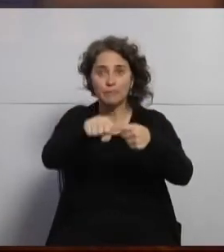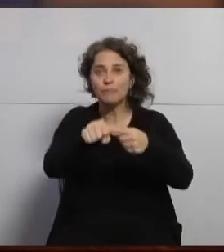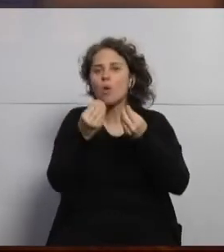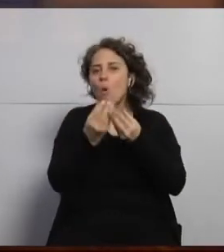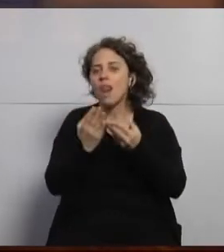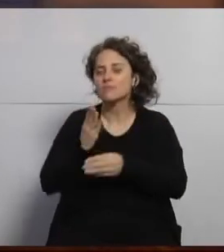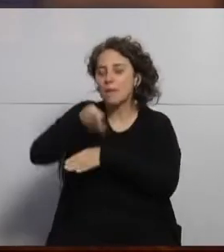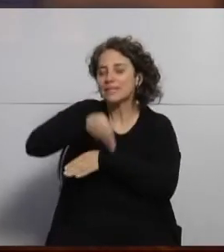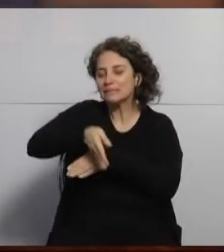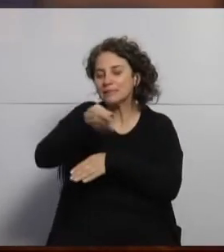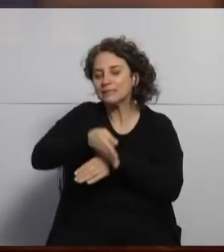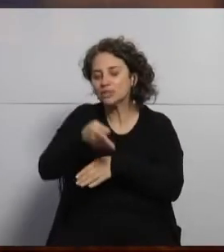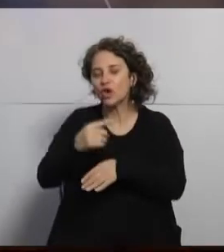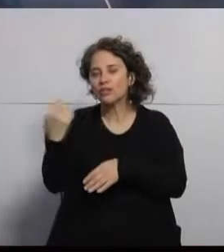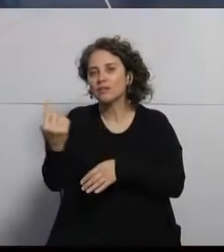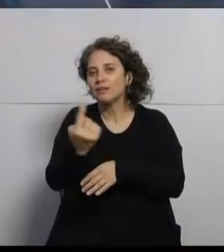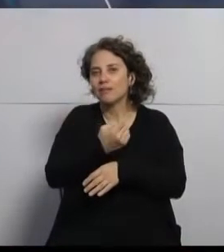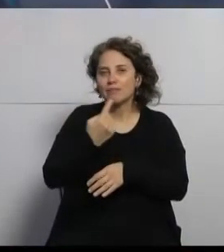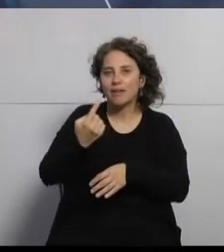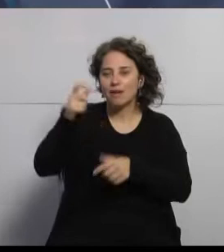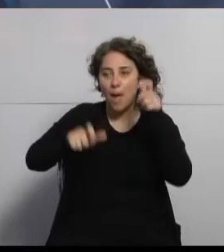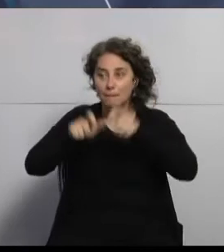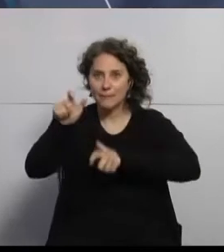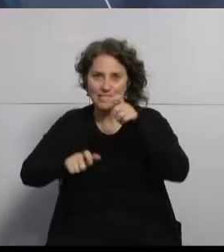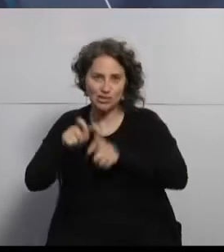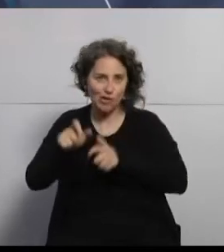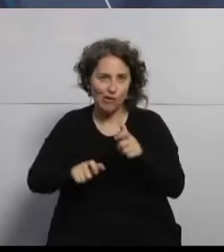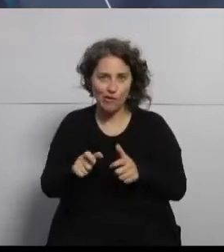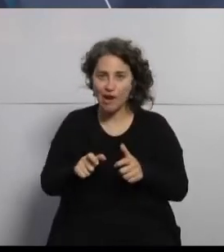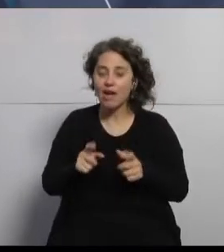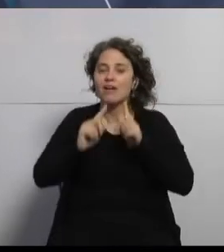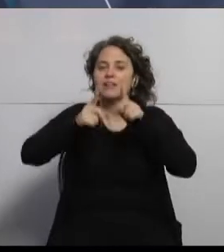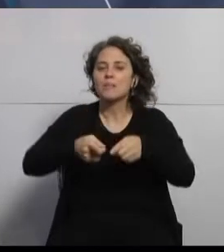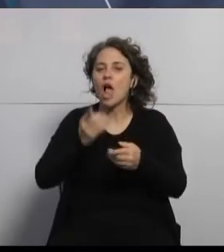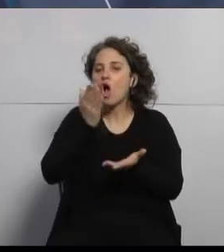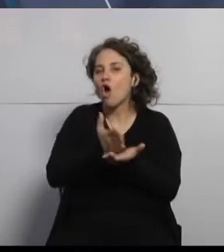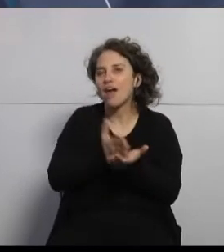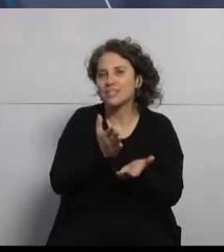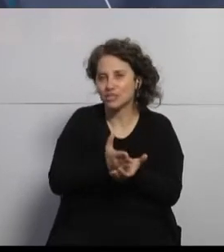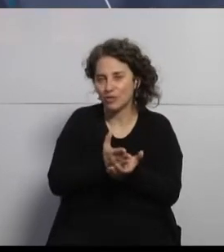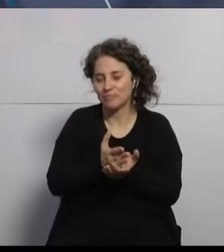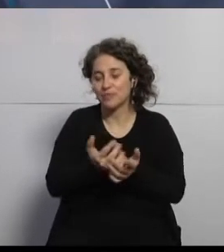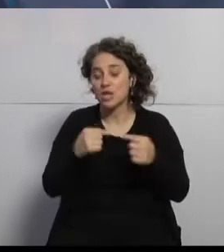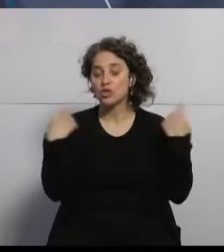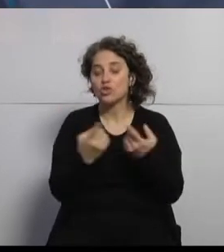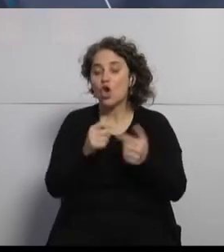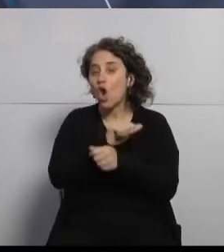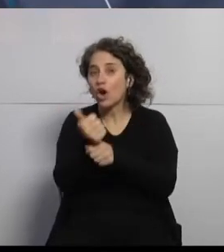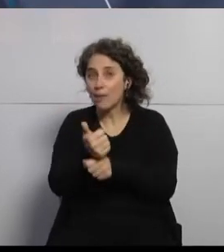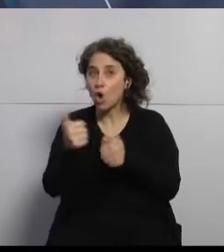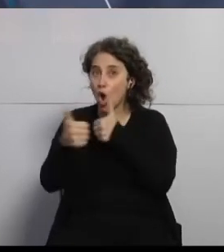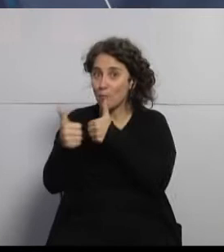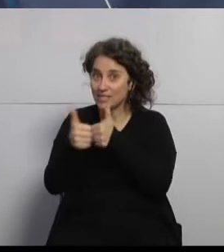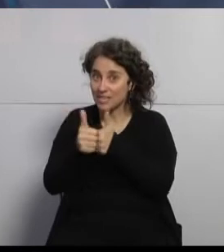participación o una mentalidad de participación, relevancia, activación, impacto y colaboración. Si nosotros logramos esto con nuestros